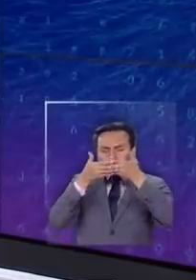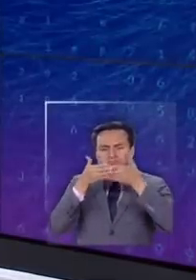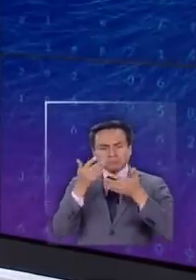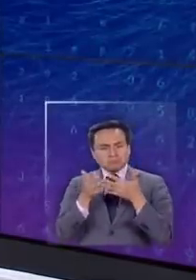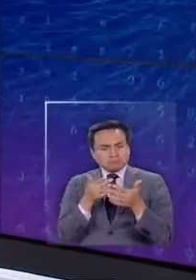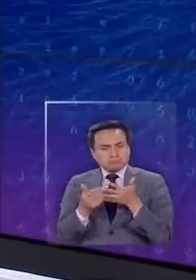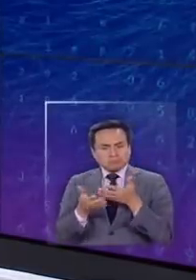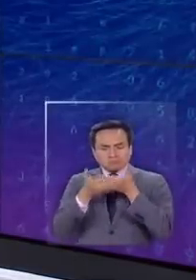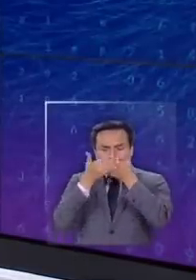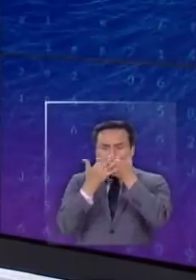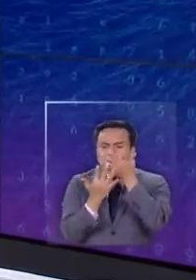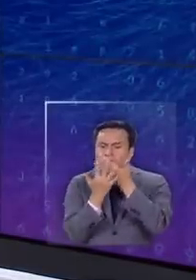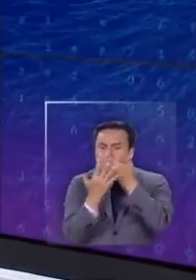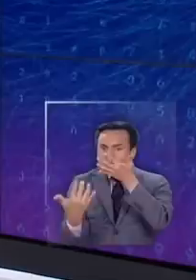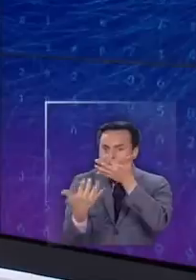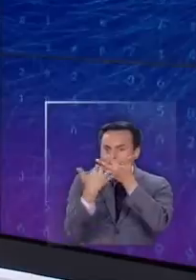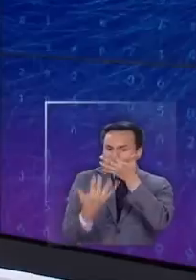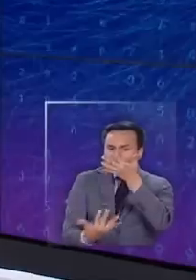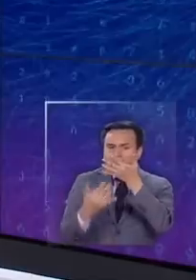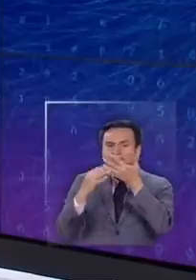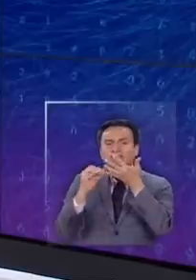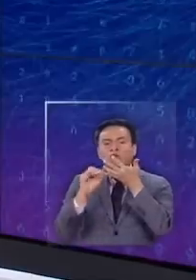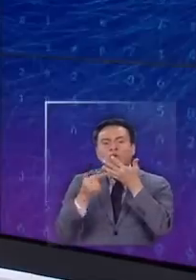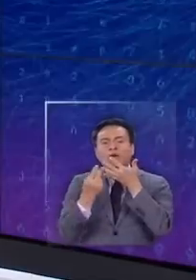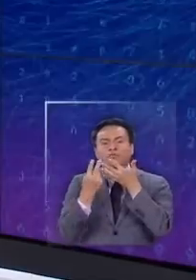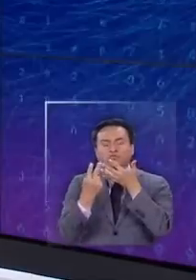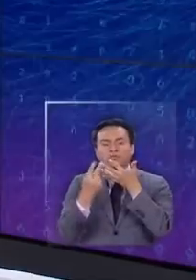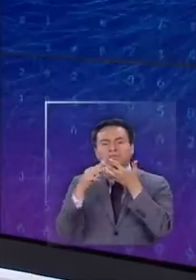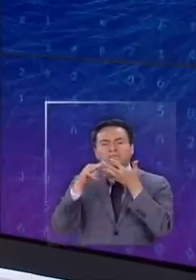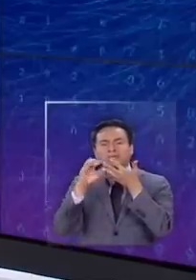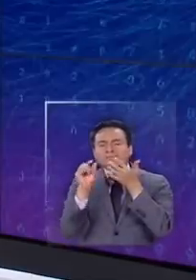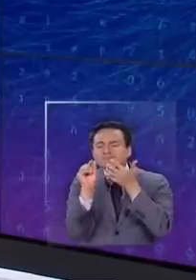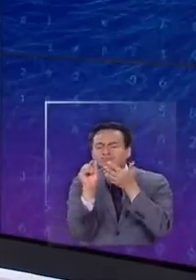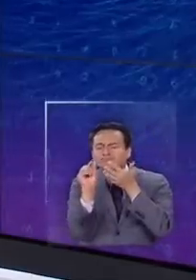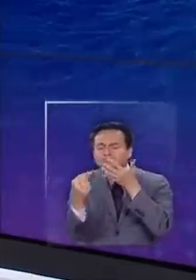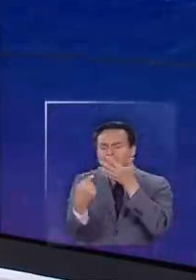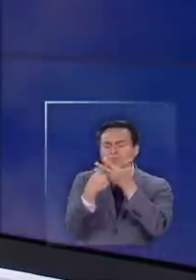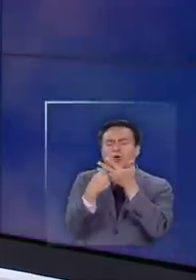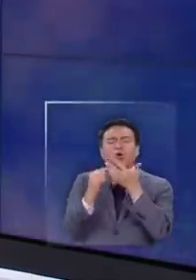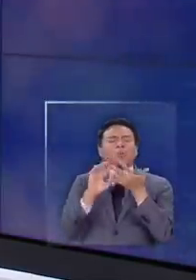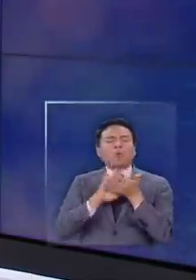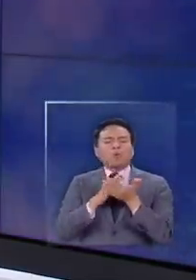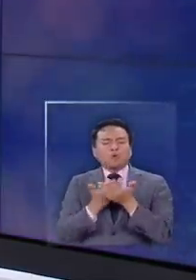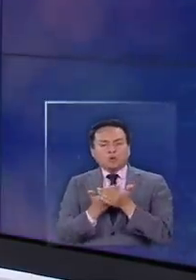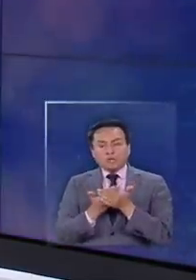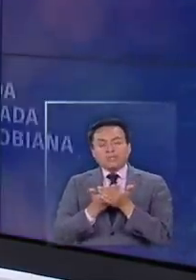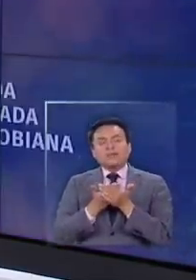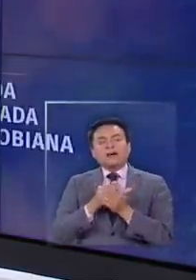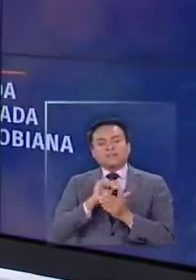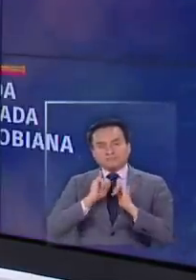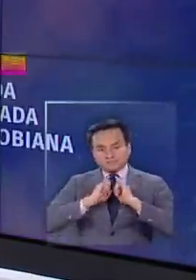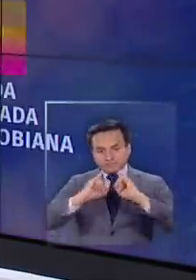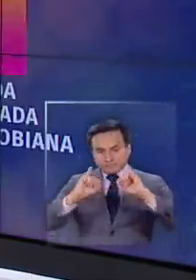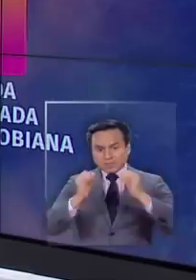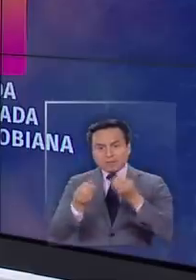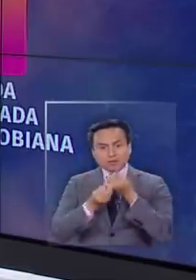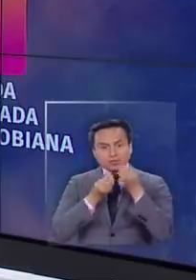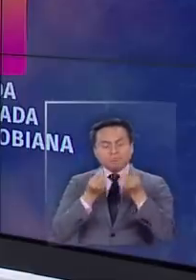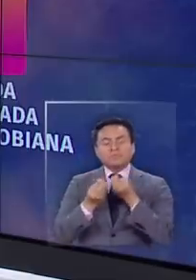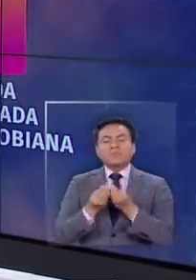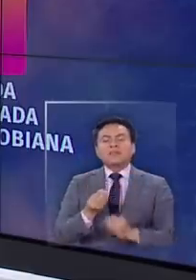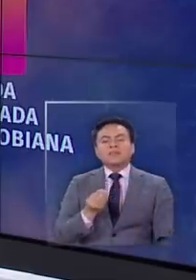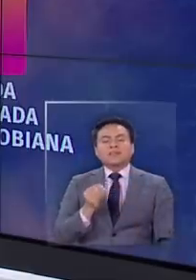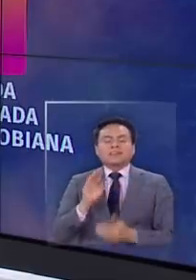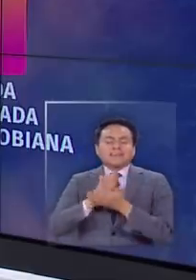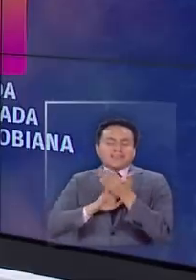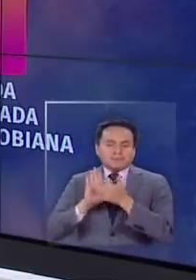para filtrar partículas de 0,2 micras. Fíjese que así concluyeron que, por ejemplo, para tener una